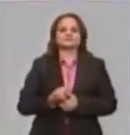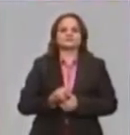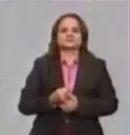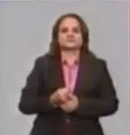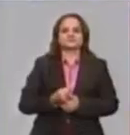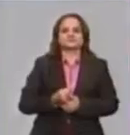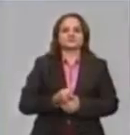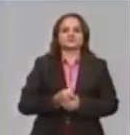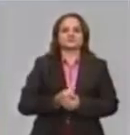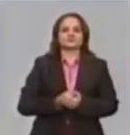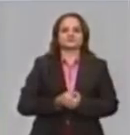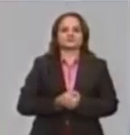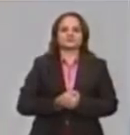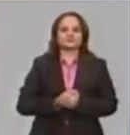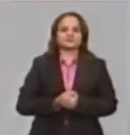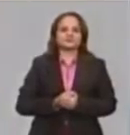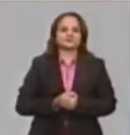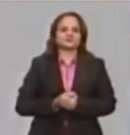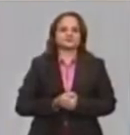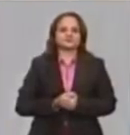Cifonte, especial para la Mesa Redonda.